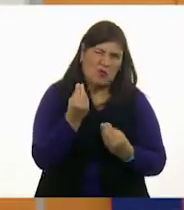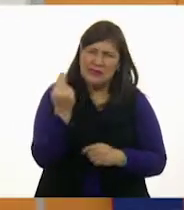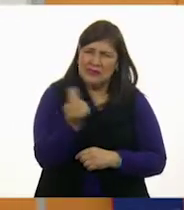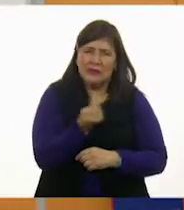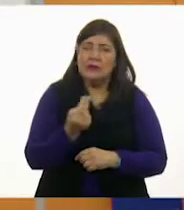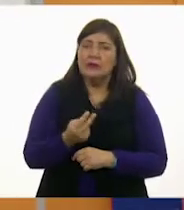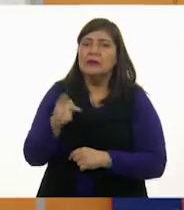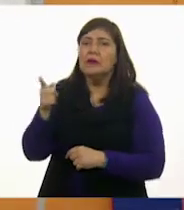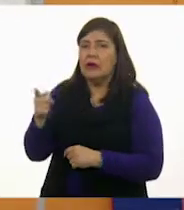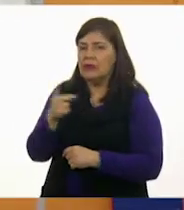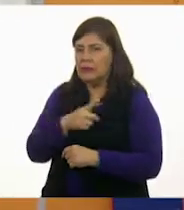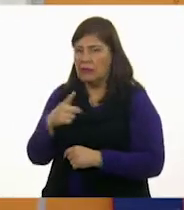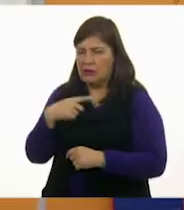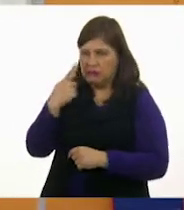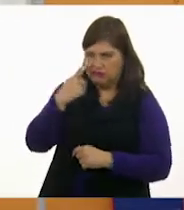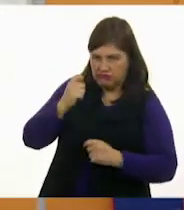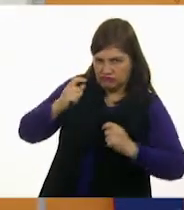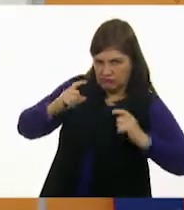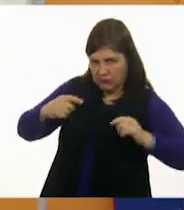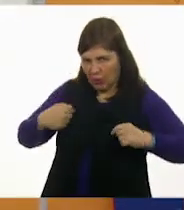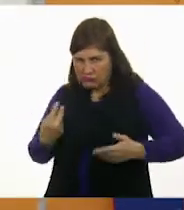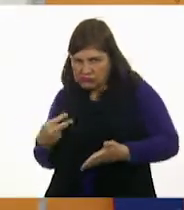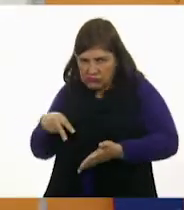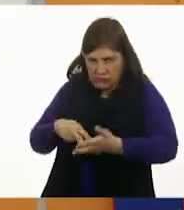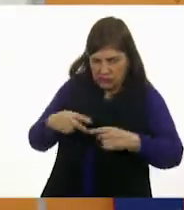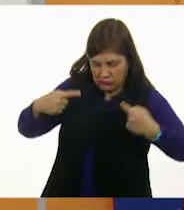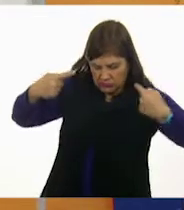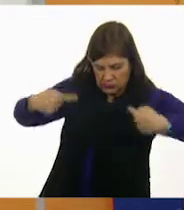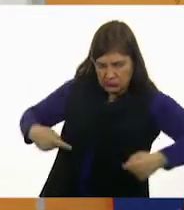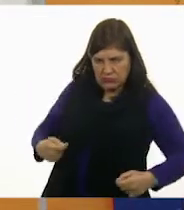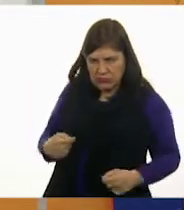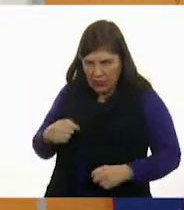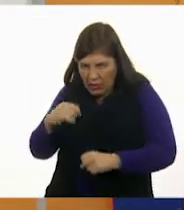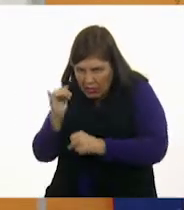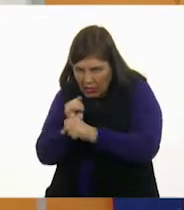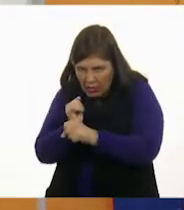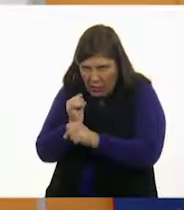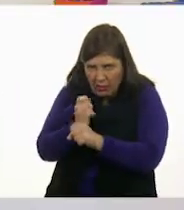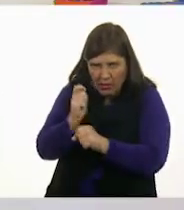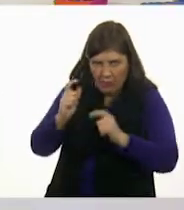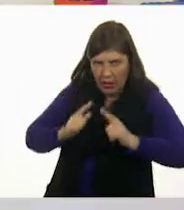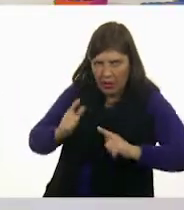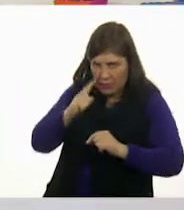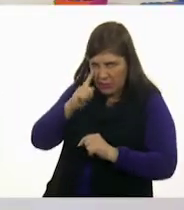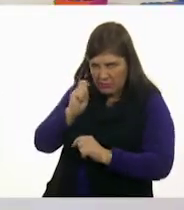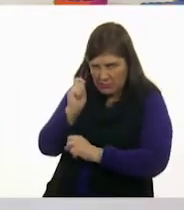Tienes que ser la posición de investigador, posición de agente secreto. ¿Y cuál? Así.